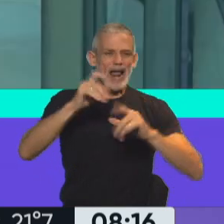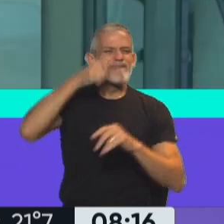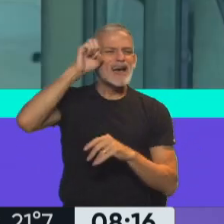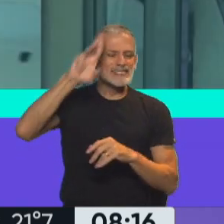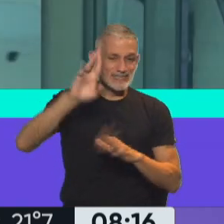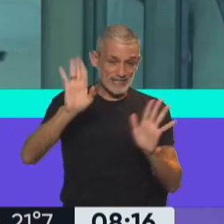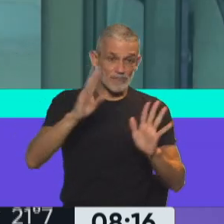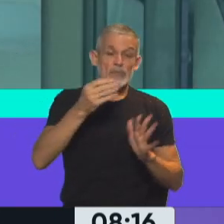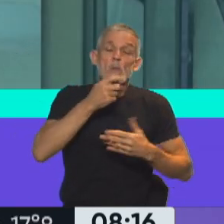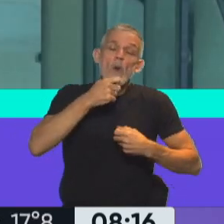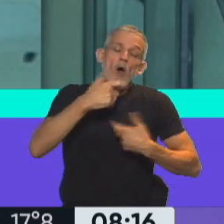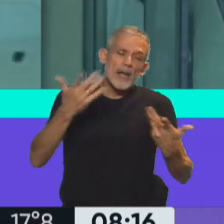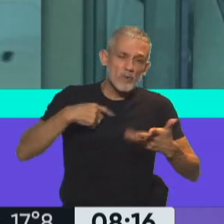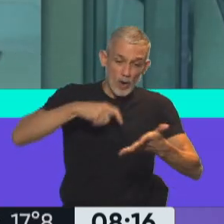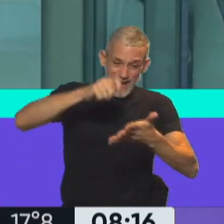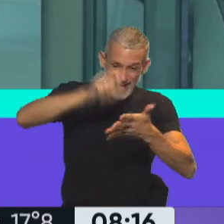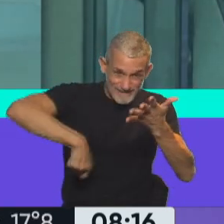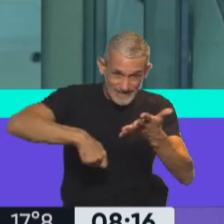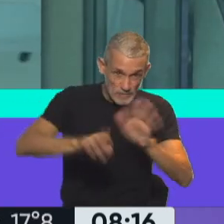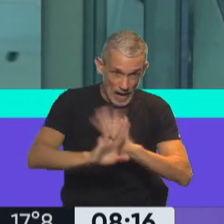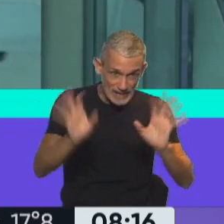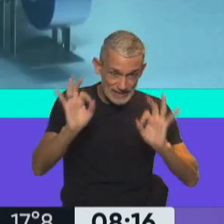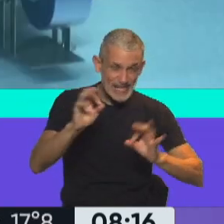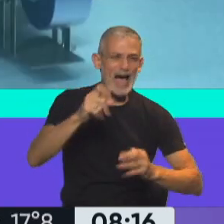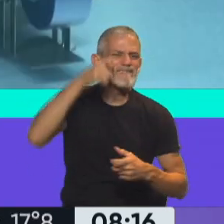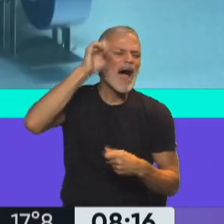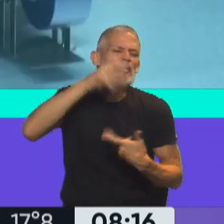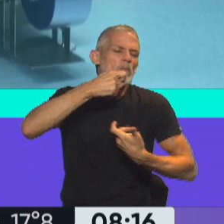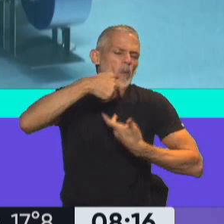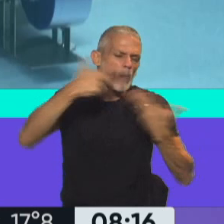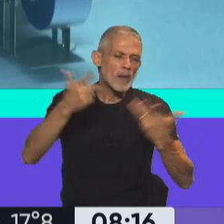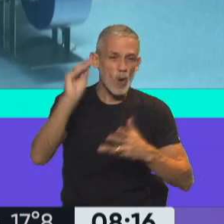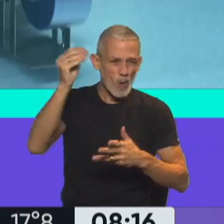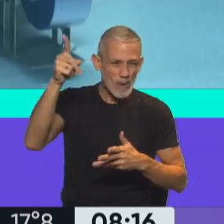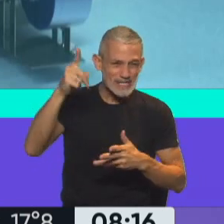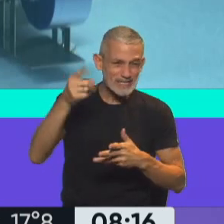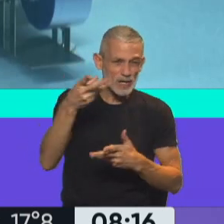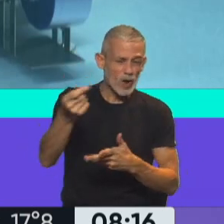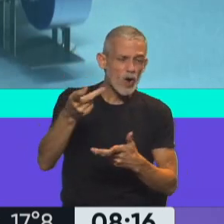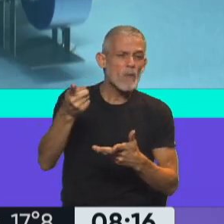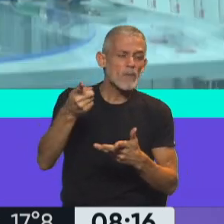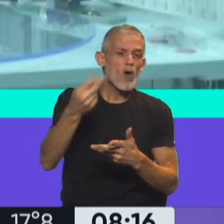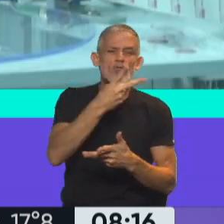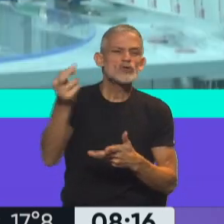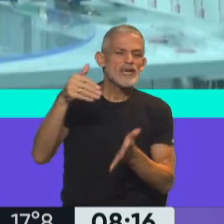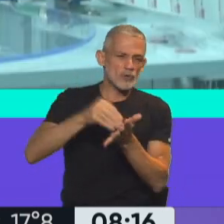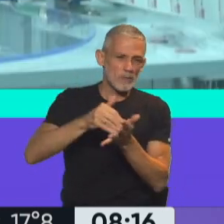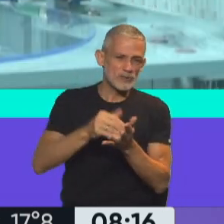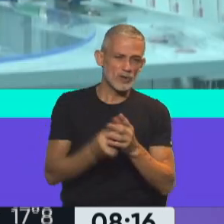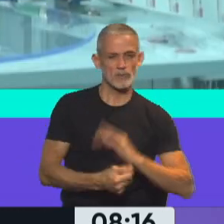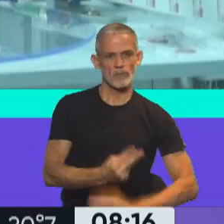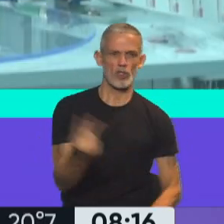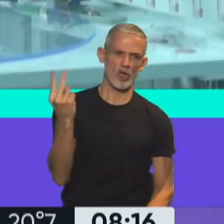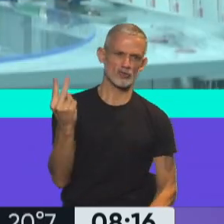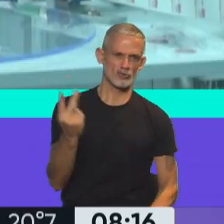importante, si nosotros hubiéramos firmado con Pfizer, Real, miren, Brasil contrató 200 millones de vacunas de Pfizer y le llegaron 2,